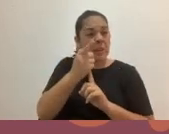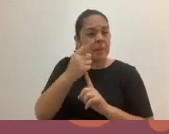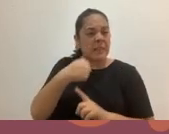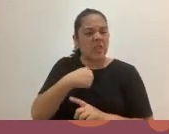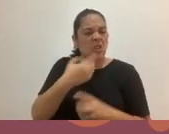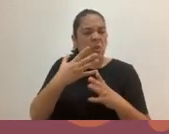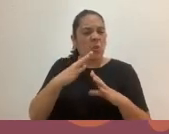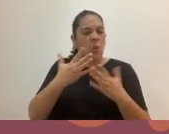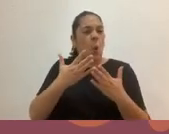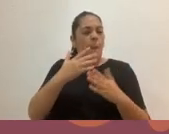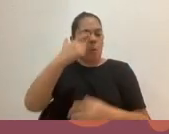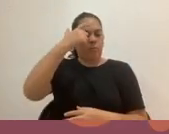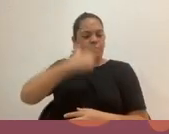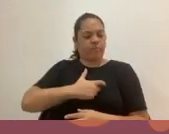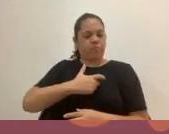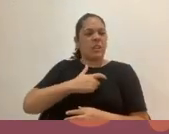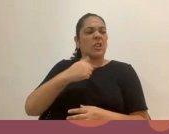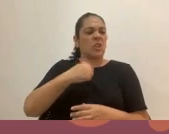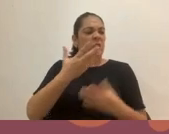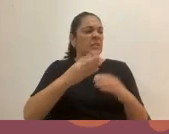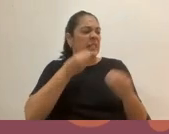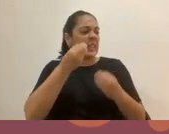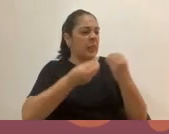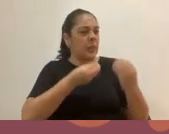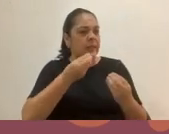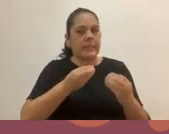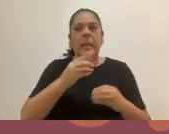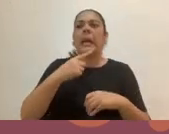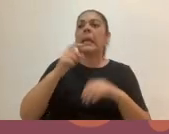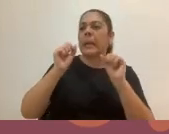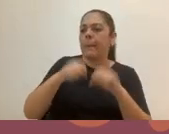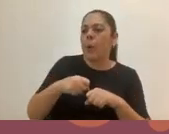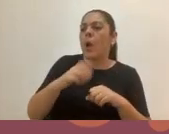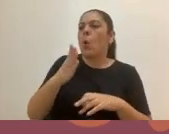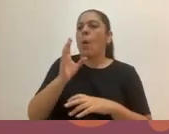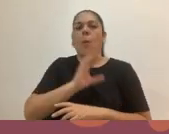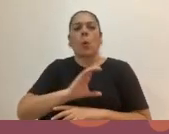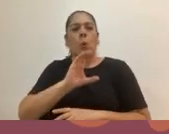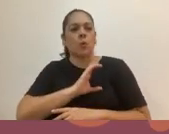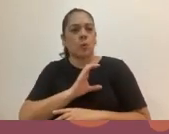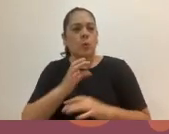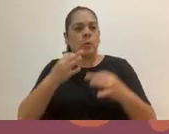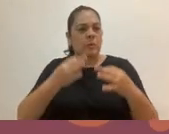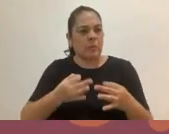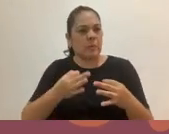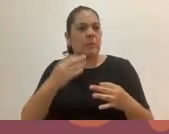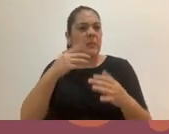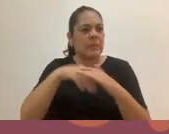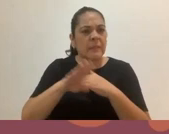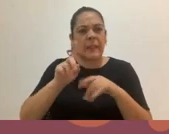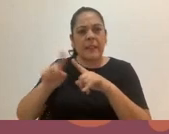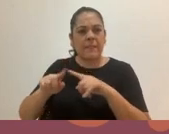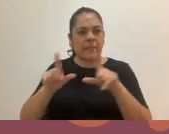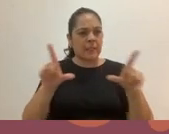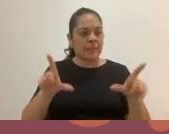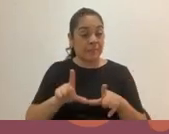mujeres. Cómo deben comportarse, qué papeles deben desempeñar en el trabajo, en la familia, a nivel social. Y con respecto